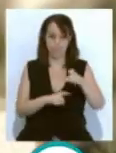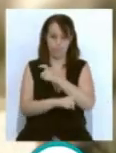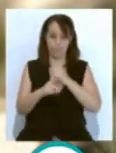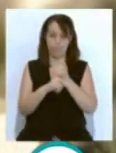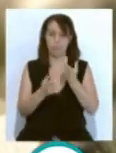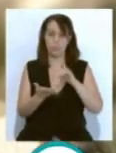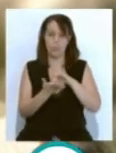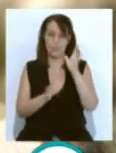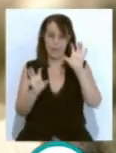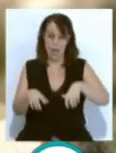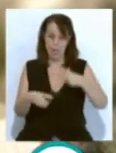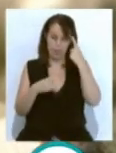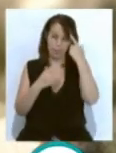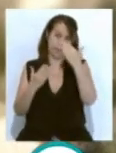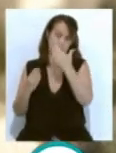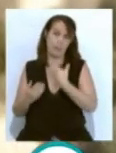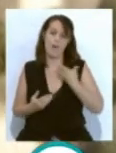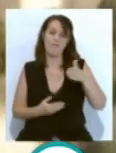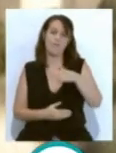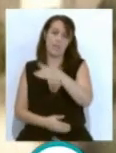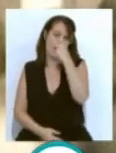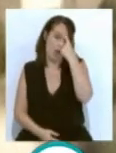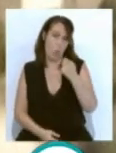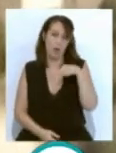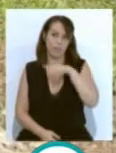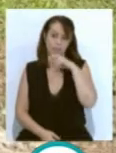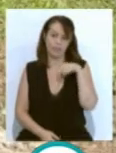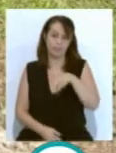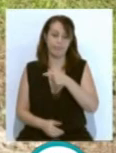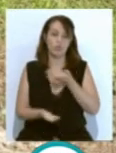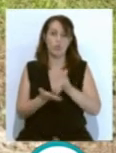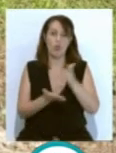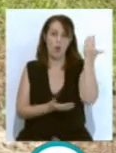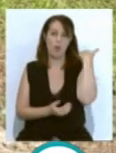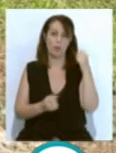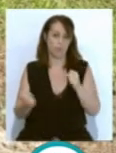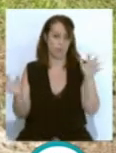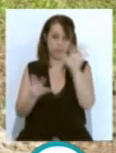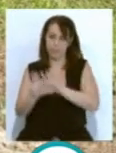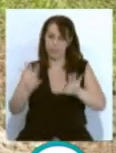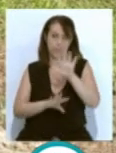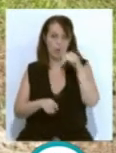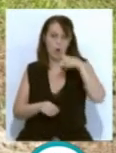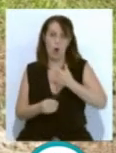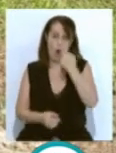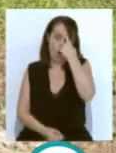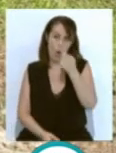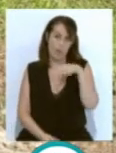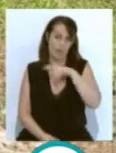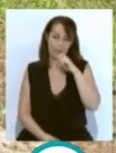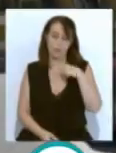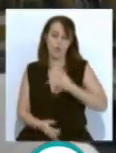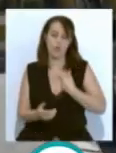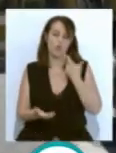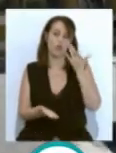conmemorado en Cádiz recordando a las víctimas y los acontecimientos que rodearon aquel desastre. Hoy se han recordado con la